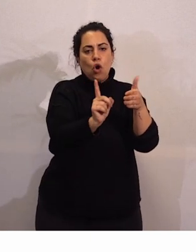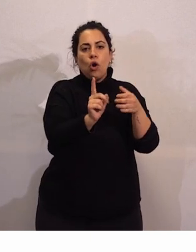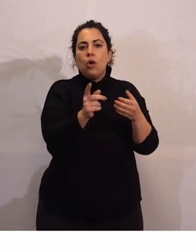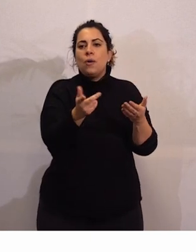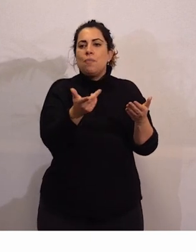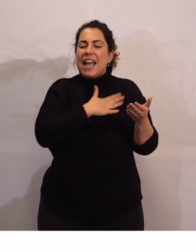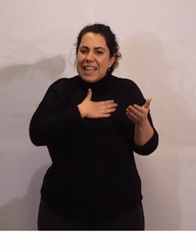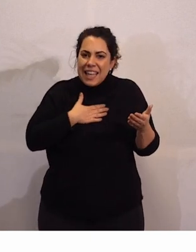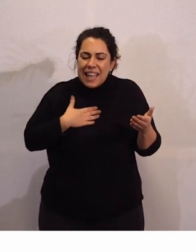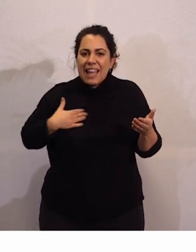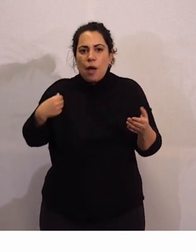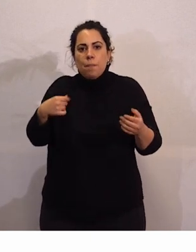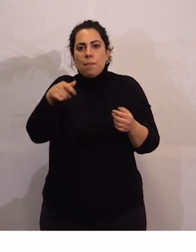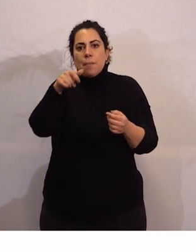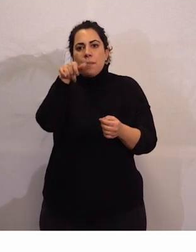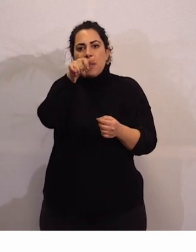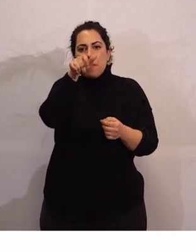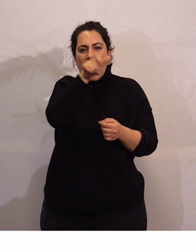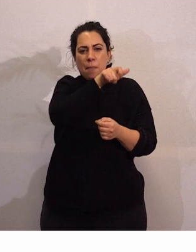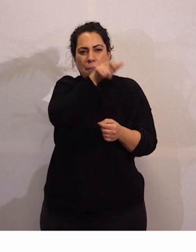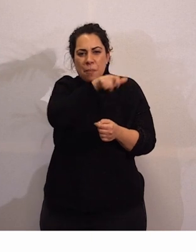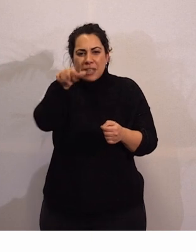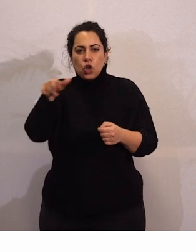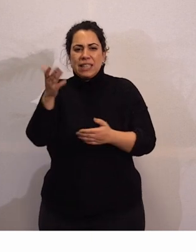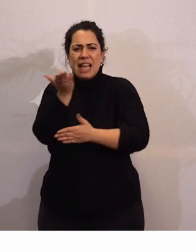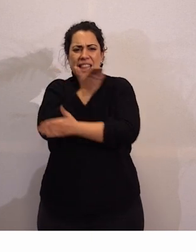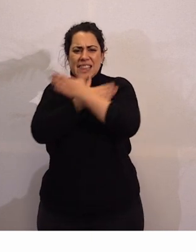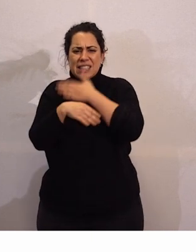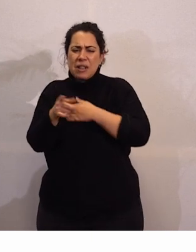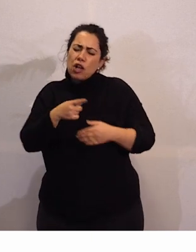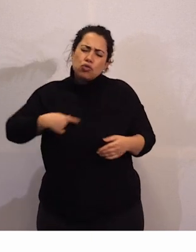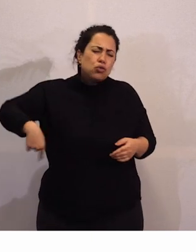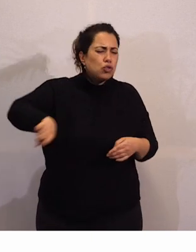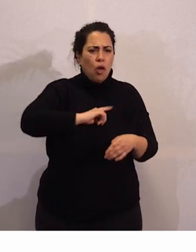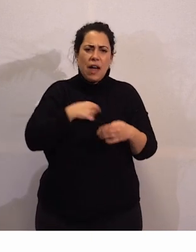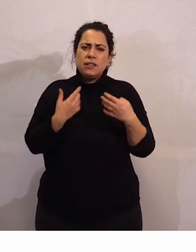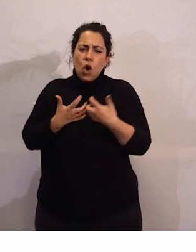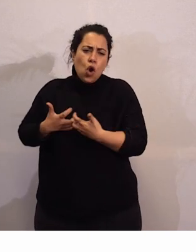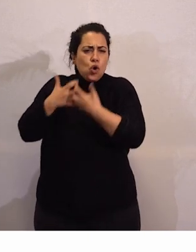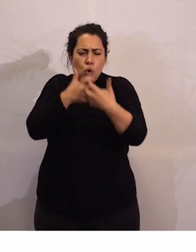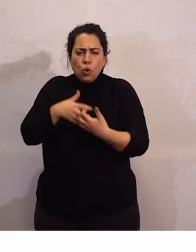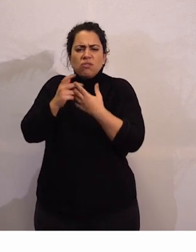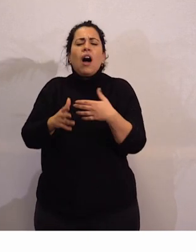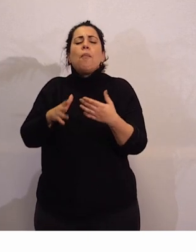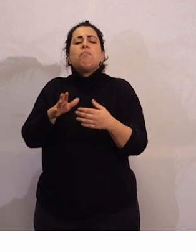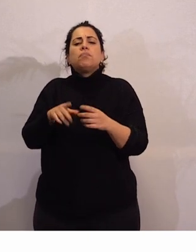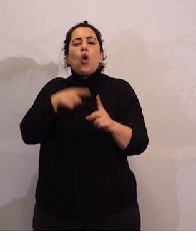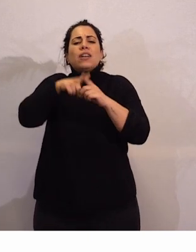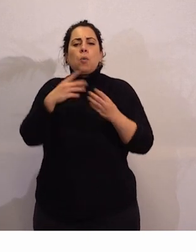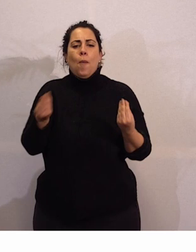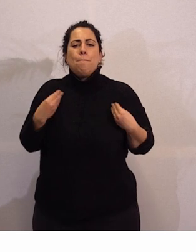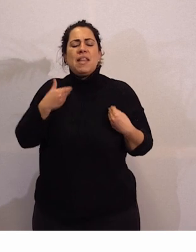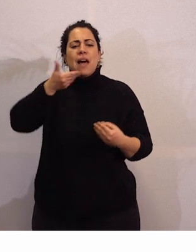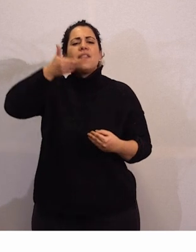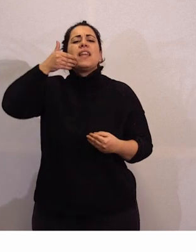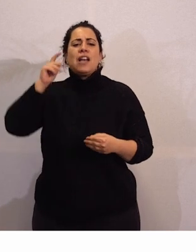sino en todas las personas con discapacidad que luchamos por conseguir una vida digna. Deciros